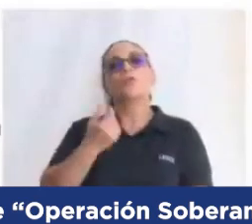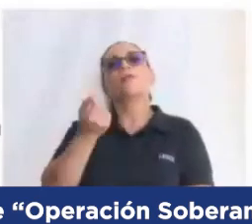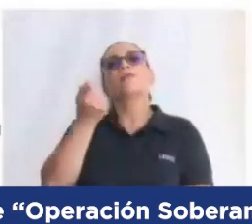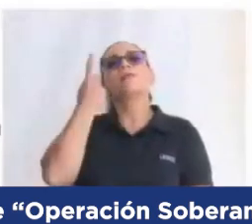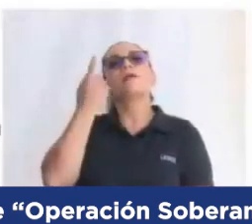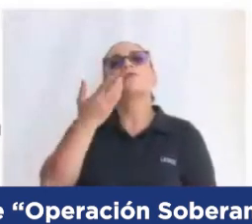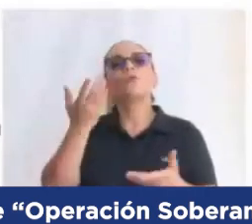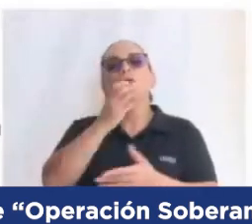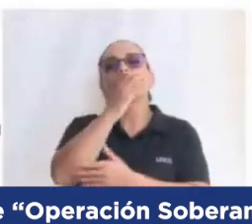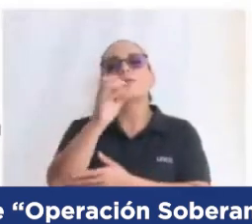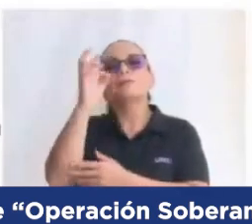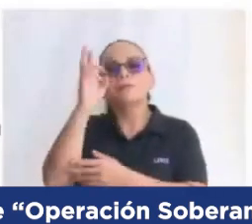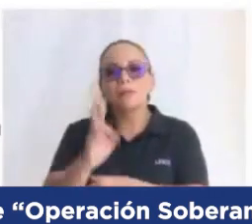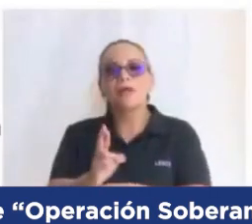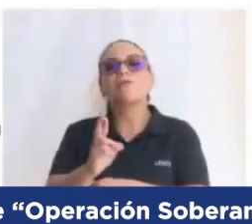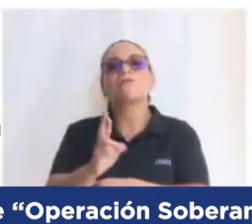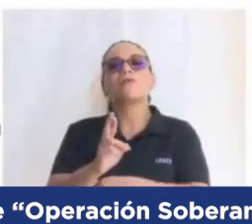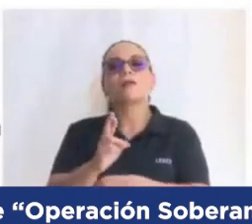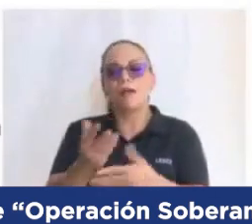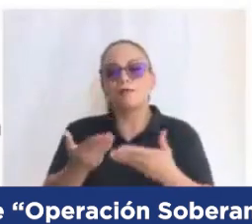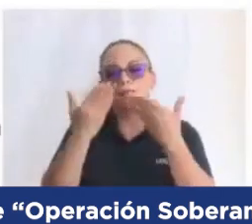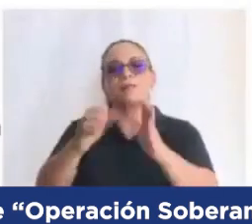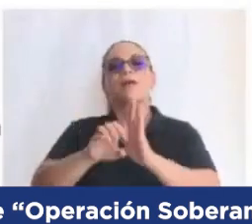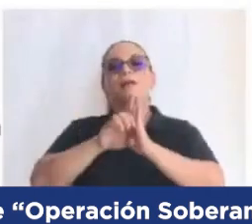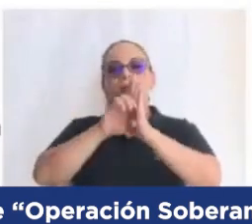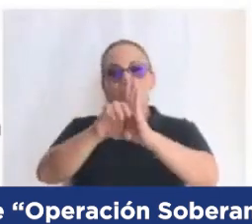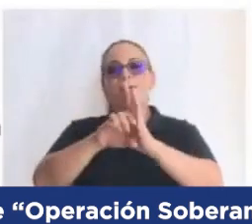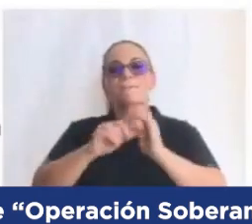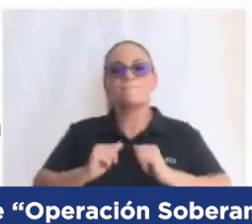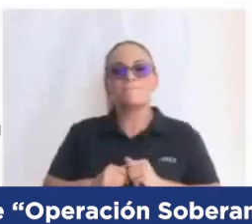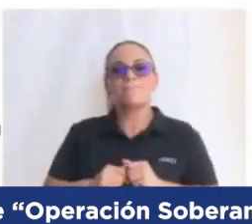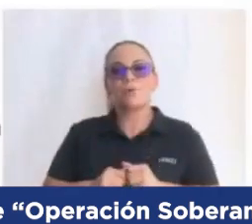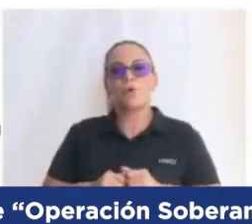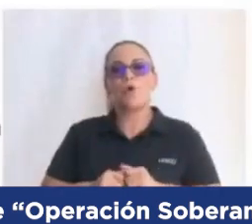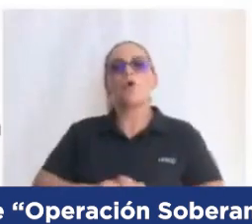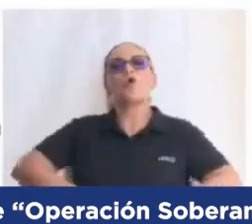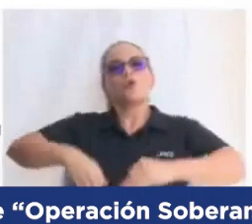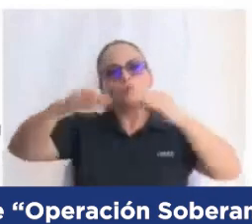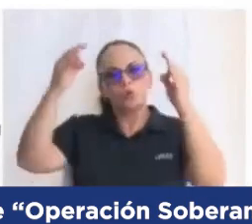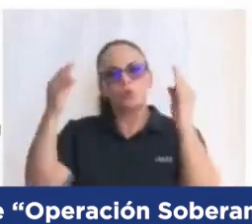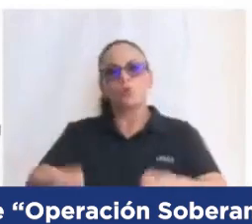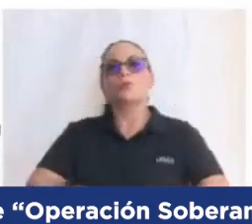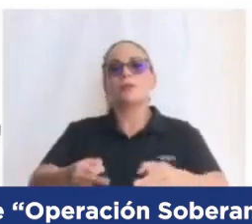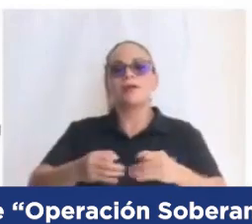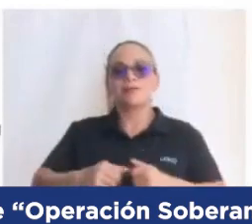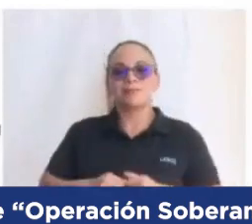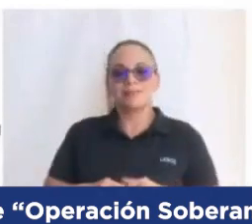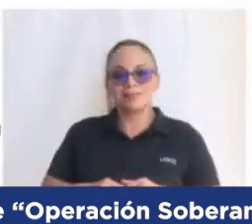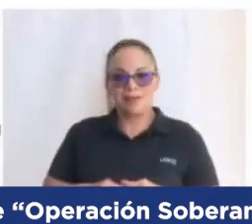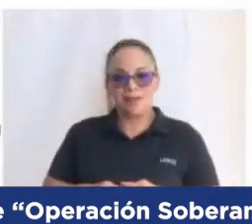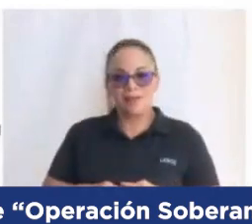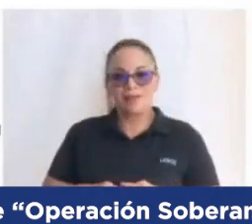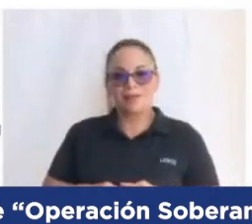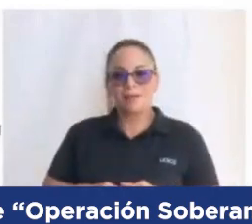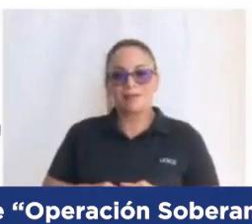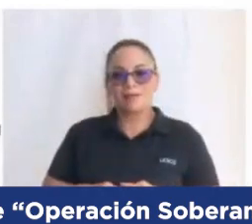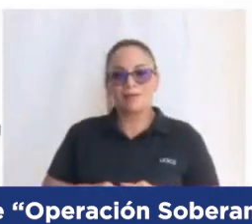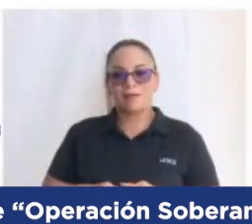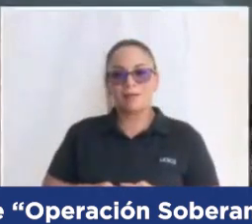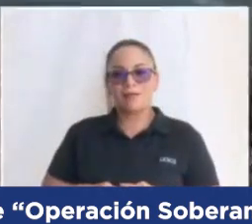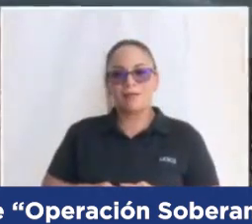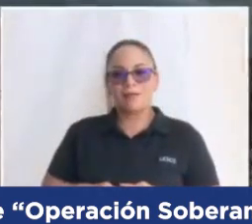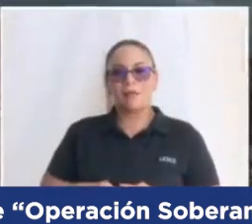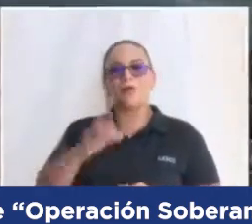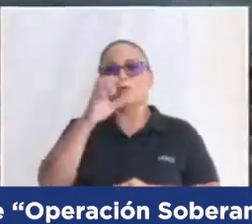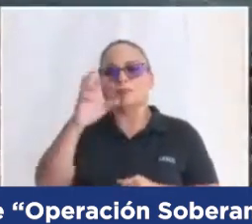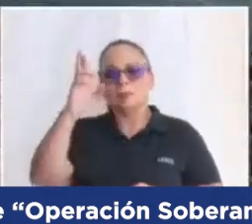Rica es el ejemplo de contundencia para darle un golpe